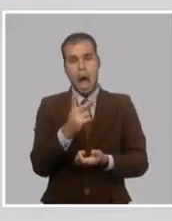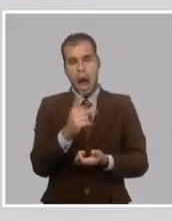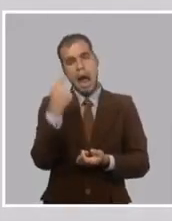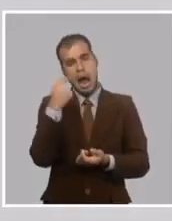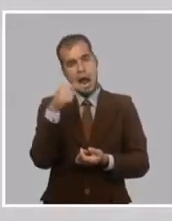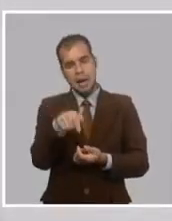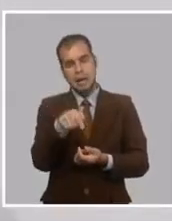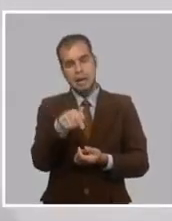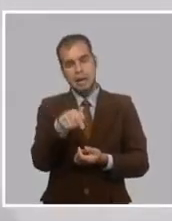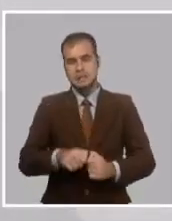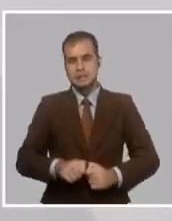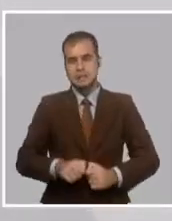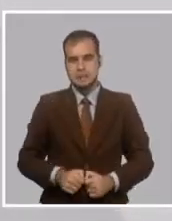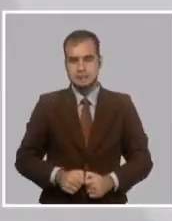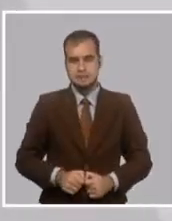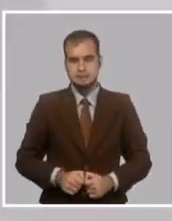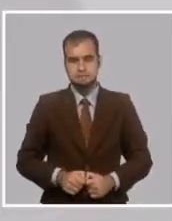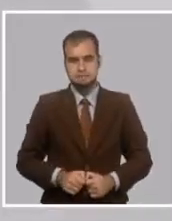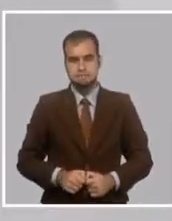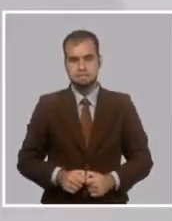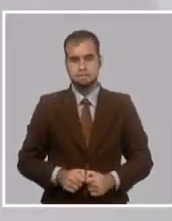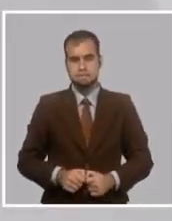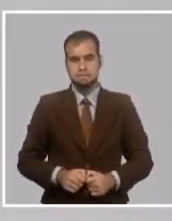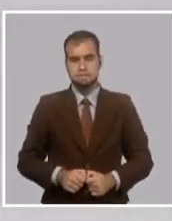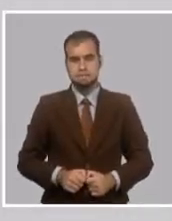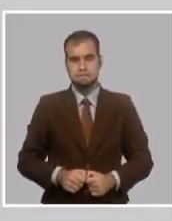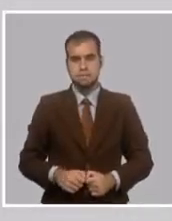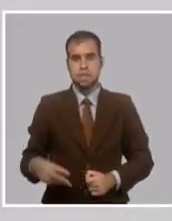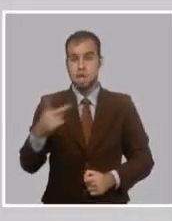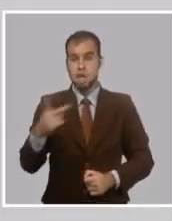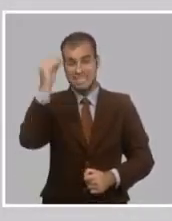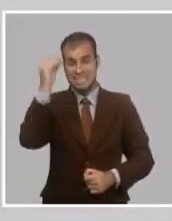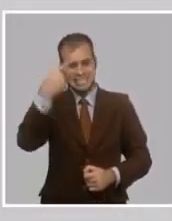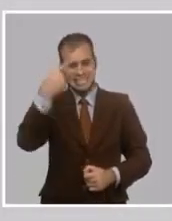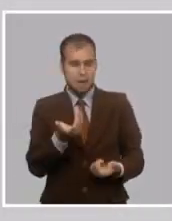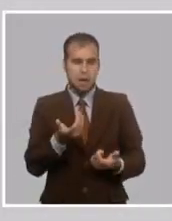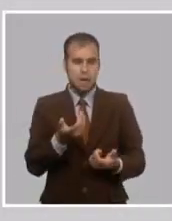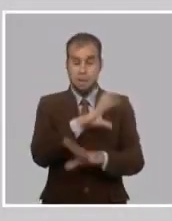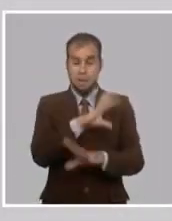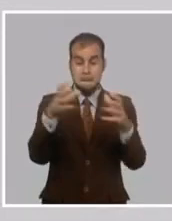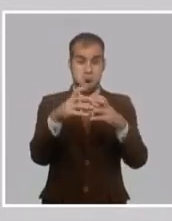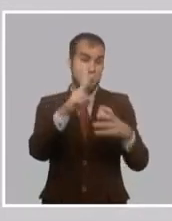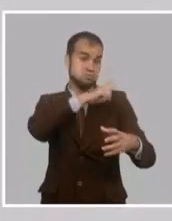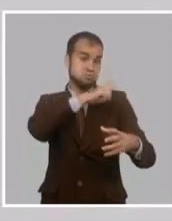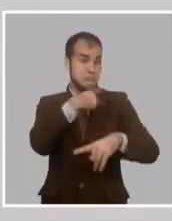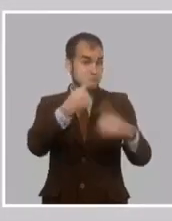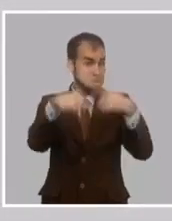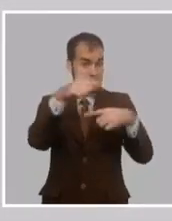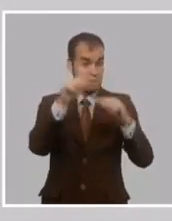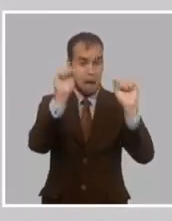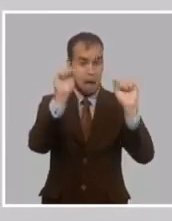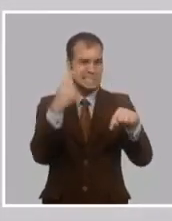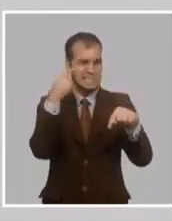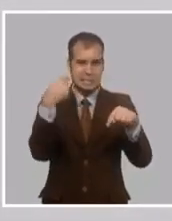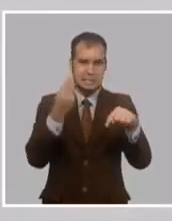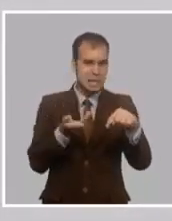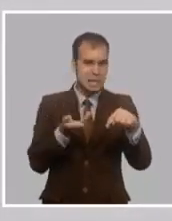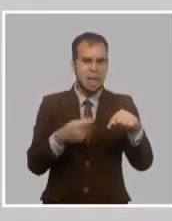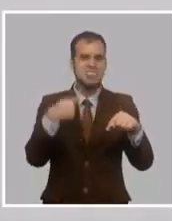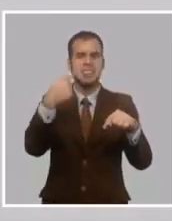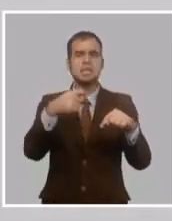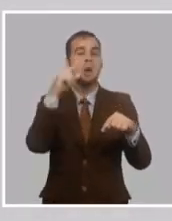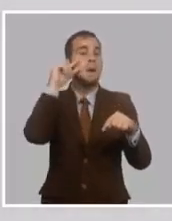atribuirle a la Cámara de Representantes a su desacertada decisión de poner a